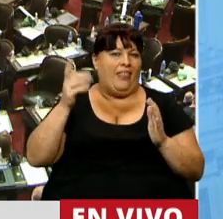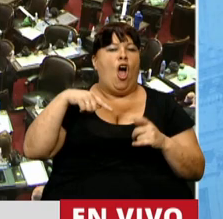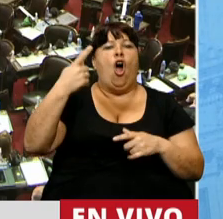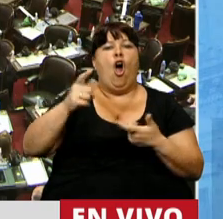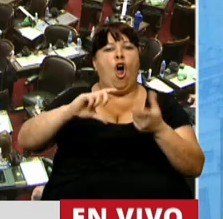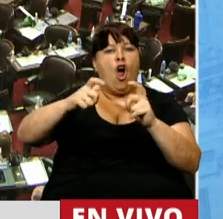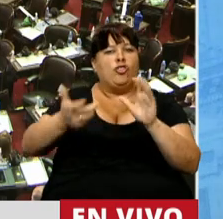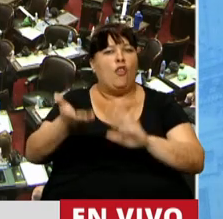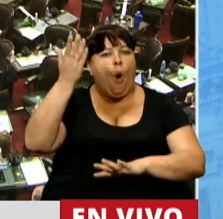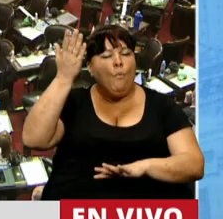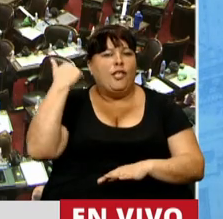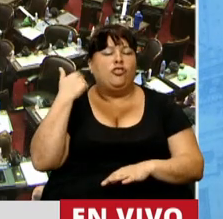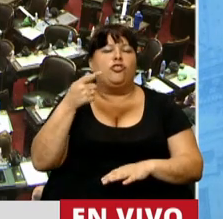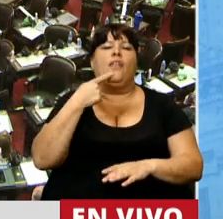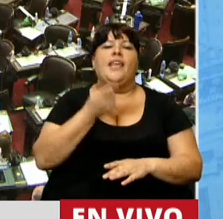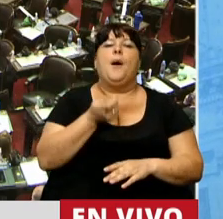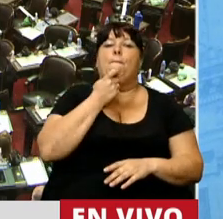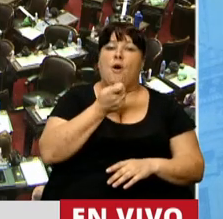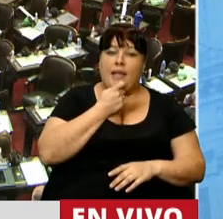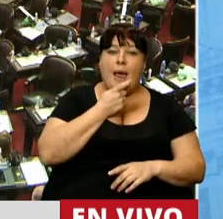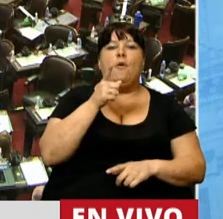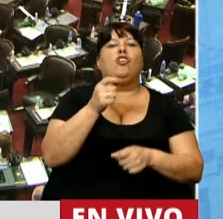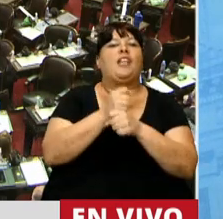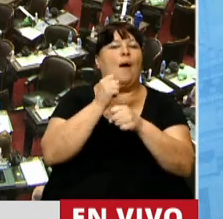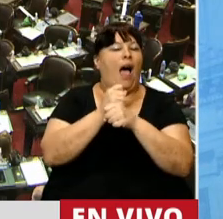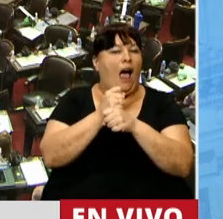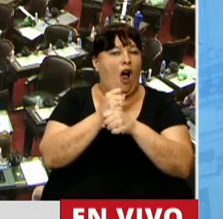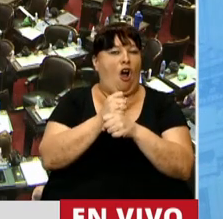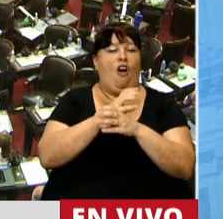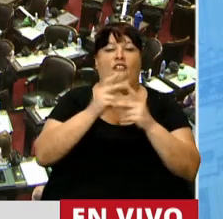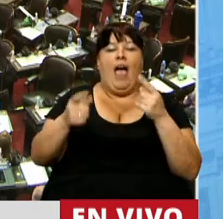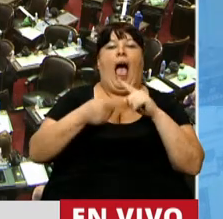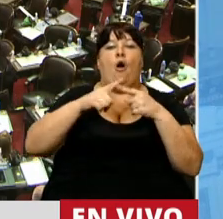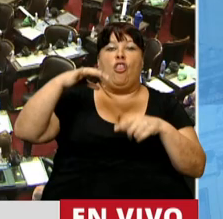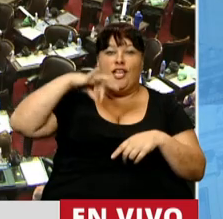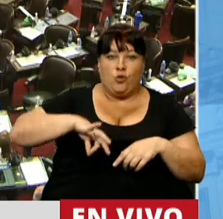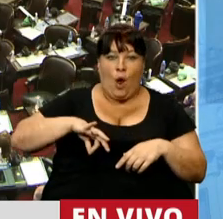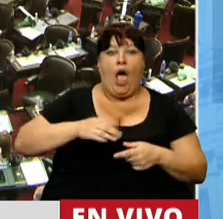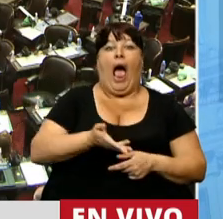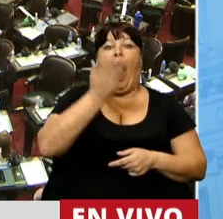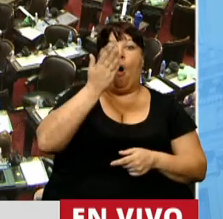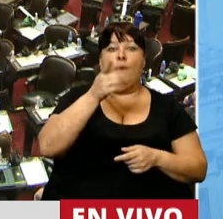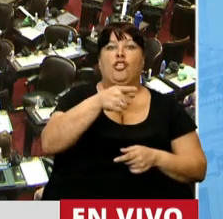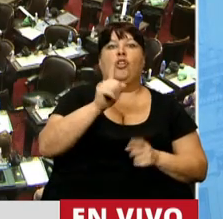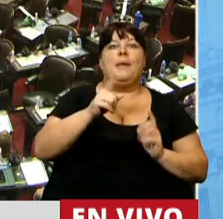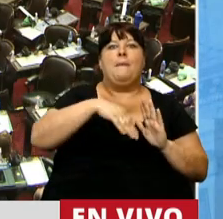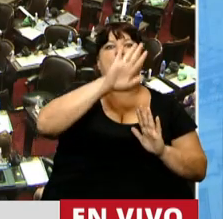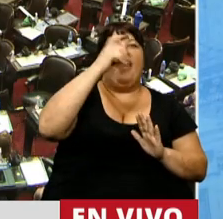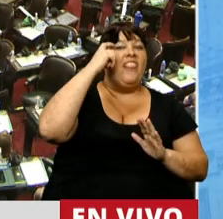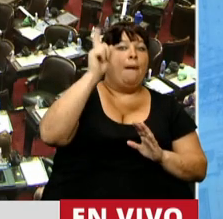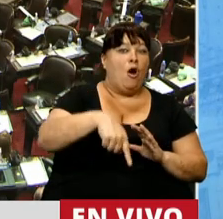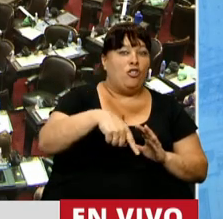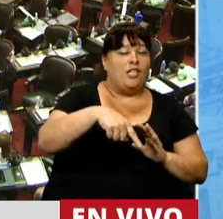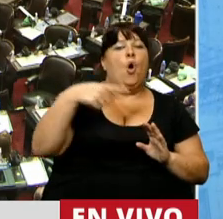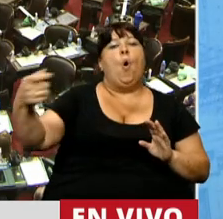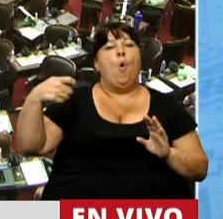movilidad que estaba establecida que cuando la actividad pactaba, tenían paritarias aumentos en el año que superaban el 10%,